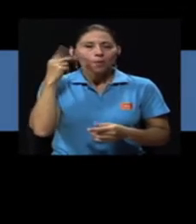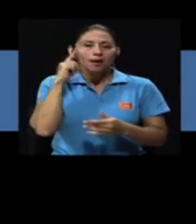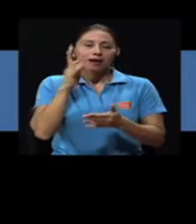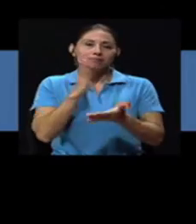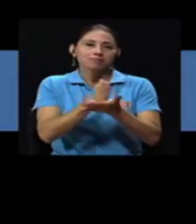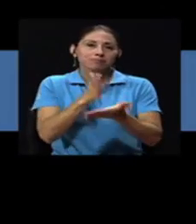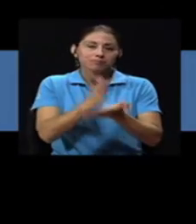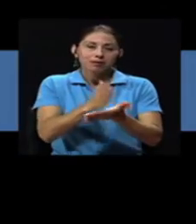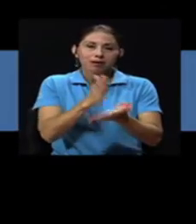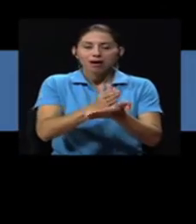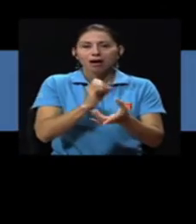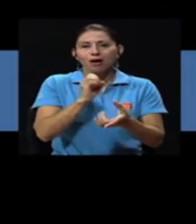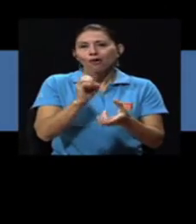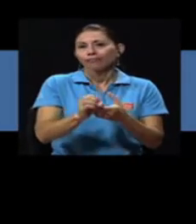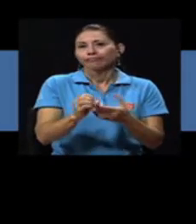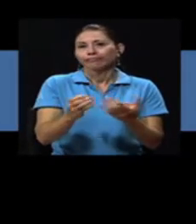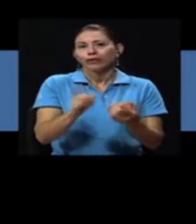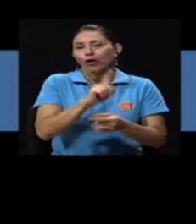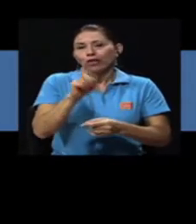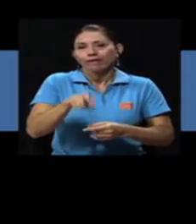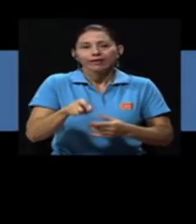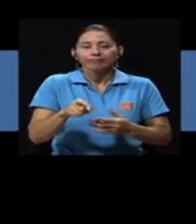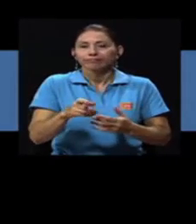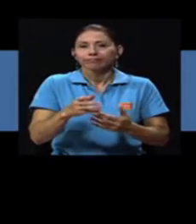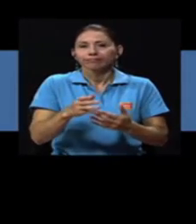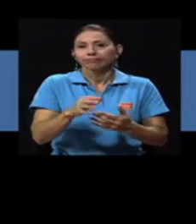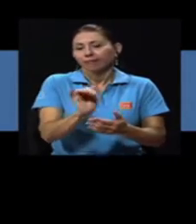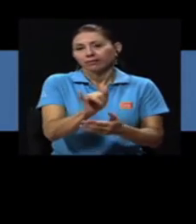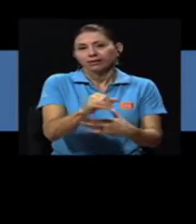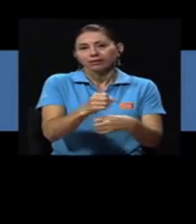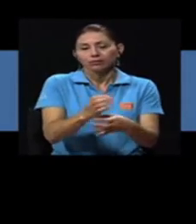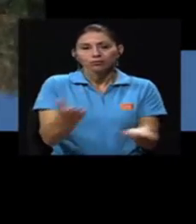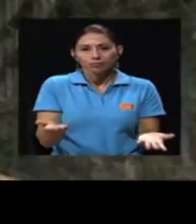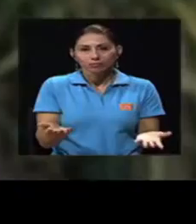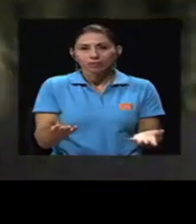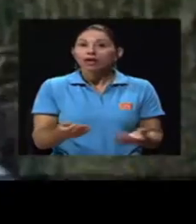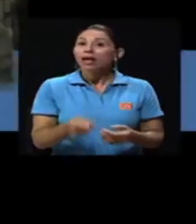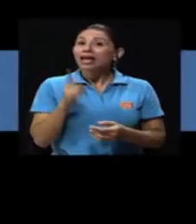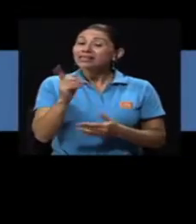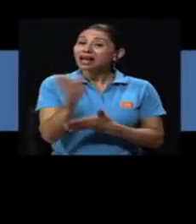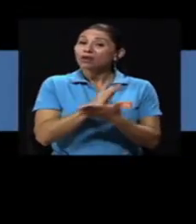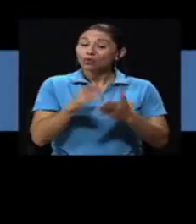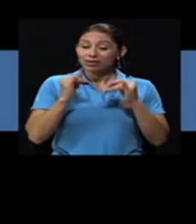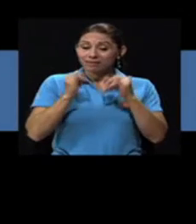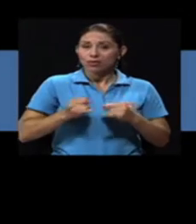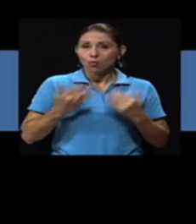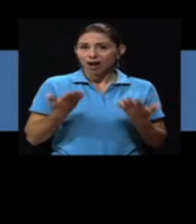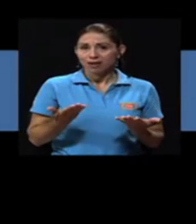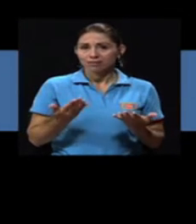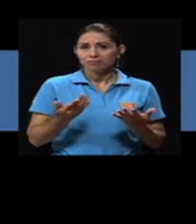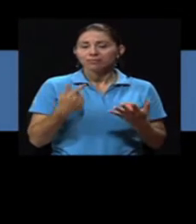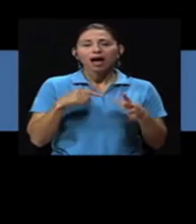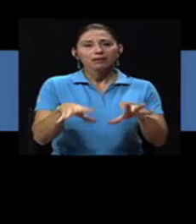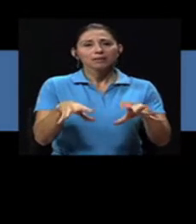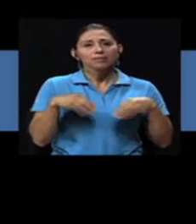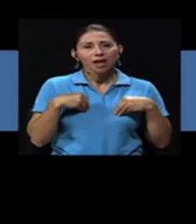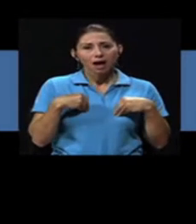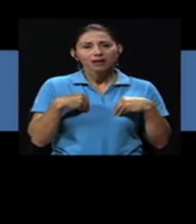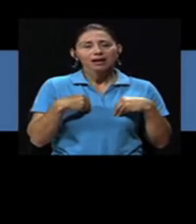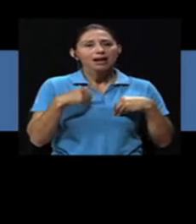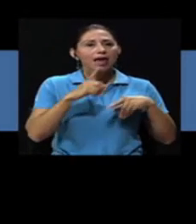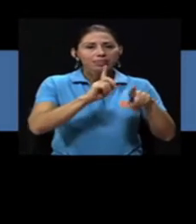causa de bullying o causa de que a uno lo molesten así. Es una cuestión individual de aceptar